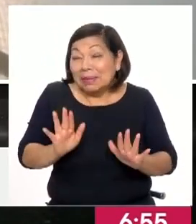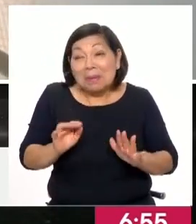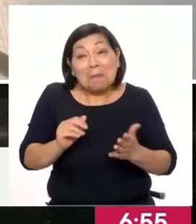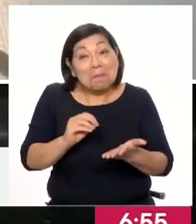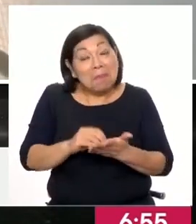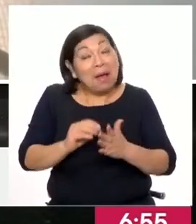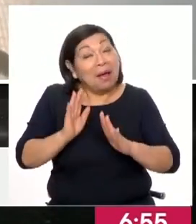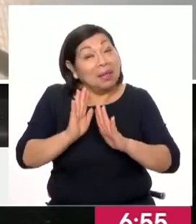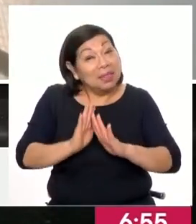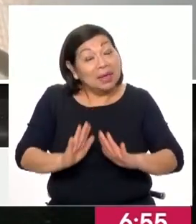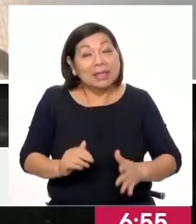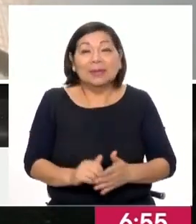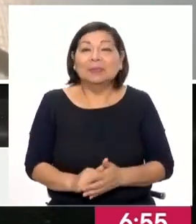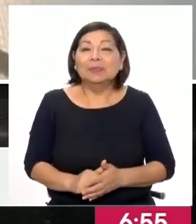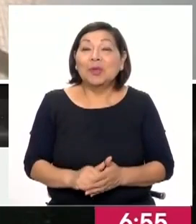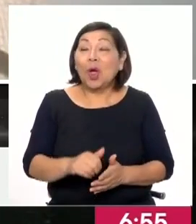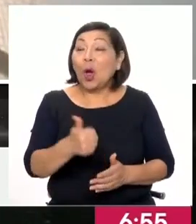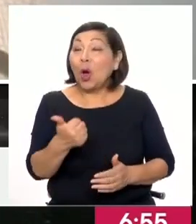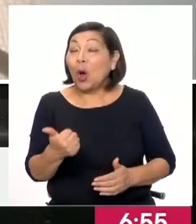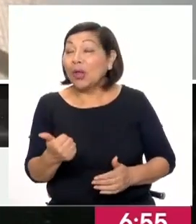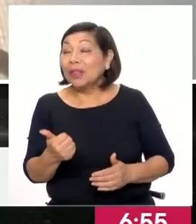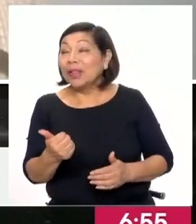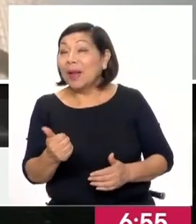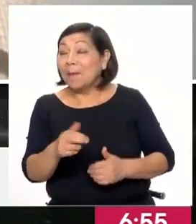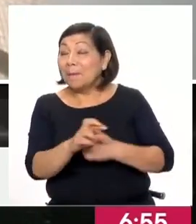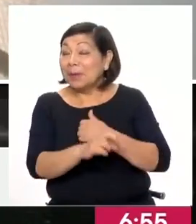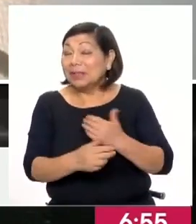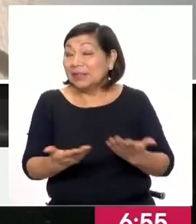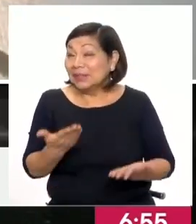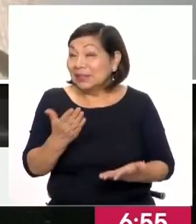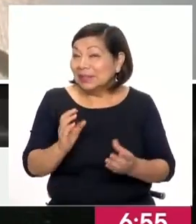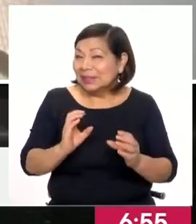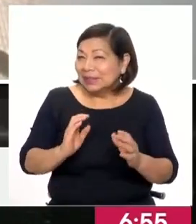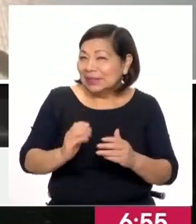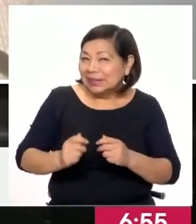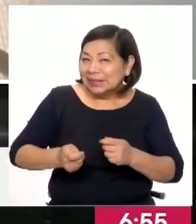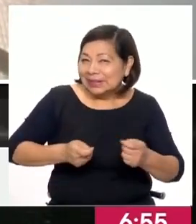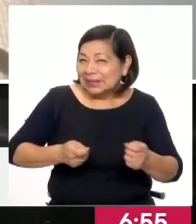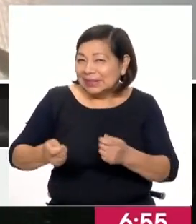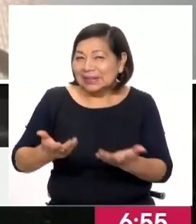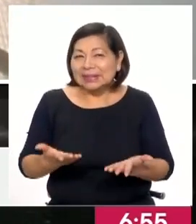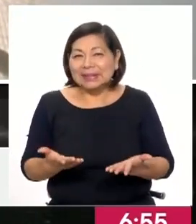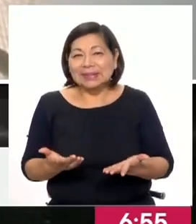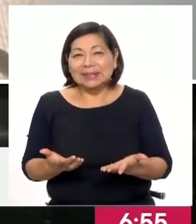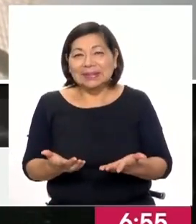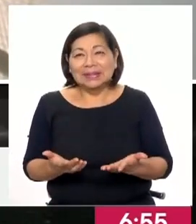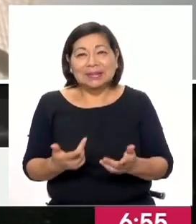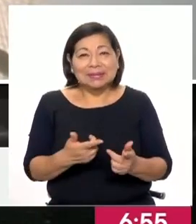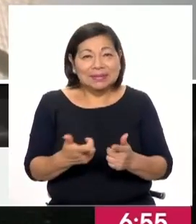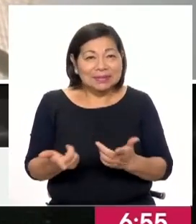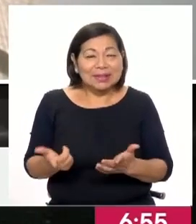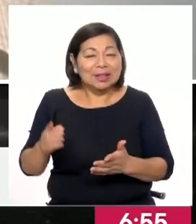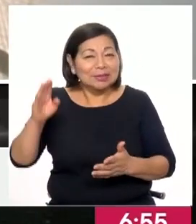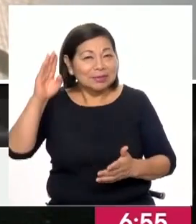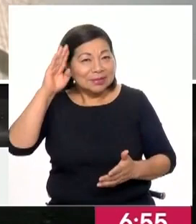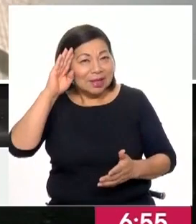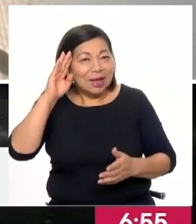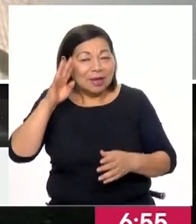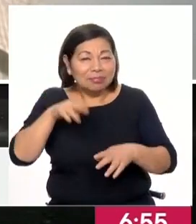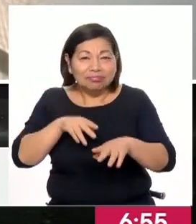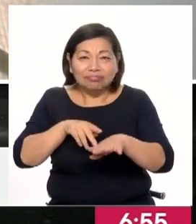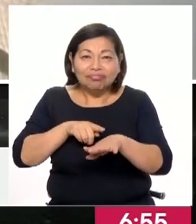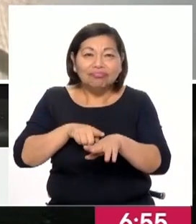tranquila y hablando del extranjero, parece, porque en realidad se siguen moviendo las armas y los soldados y los tanques